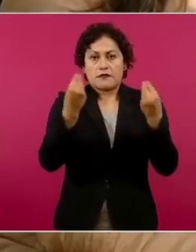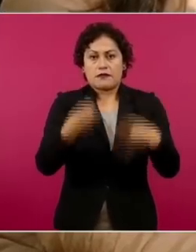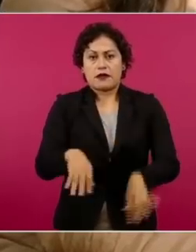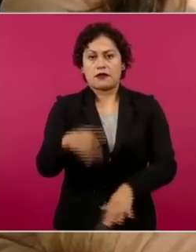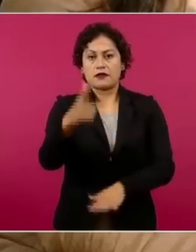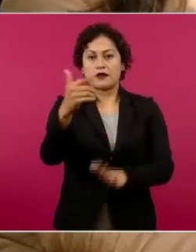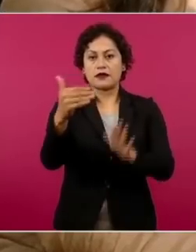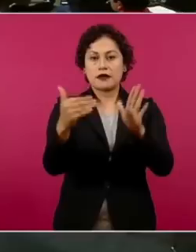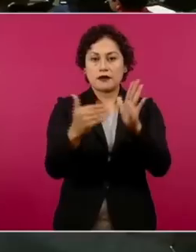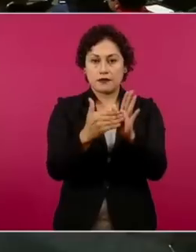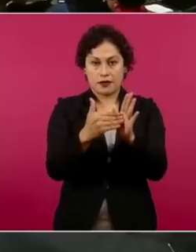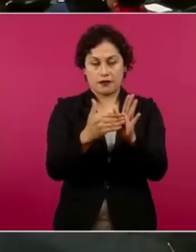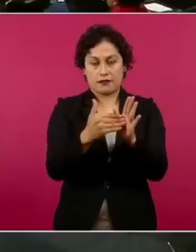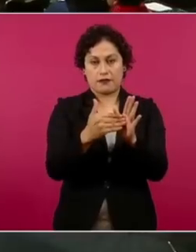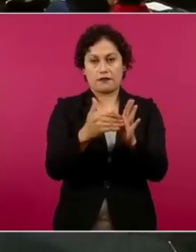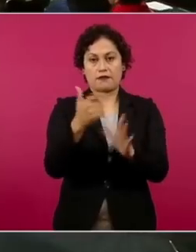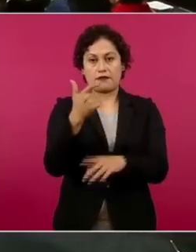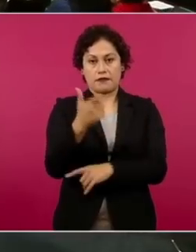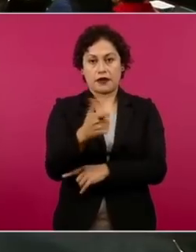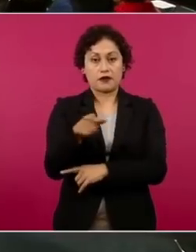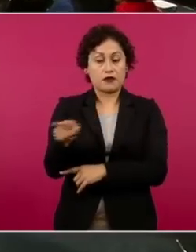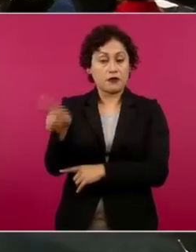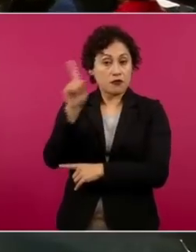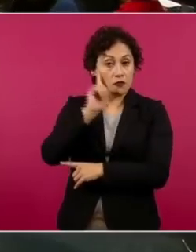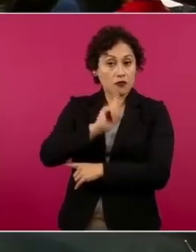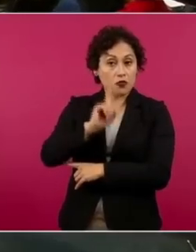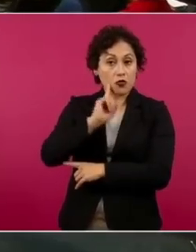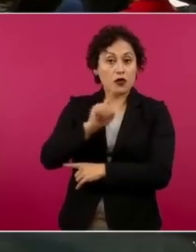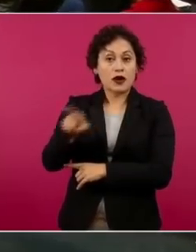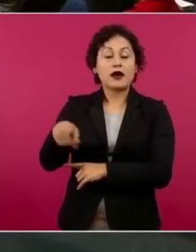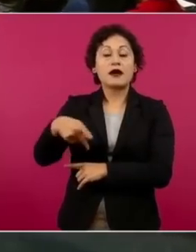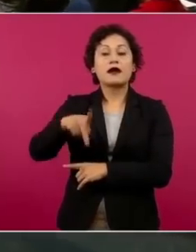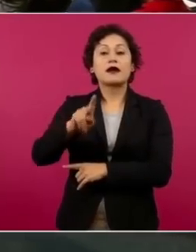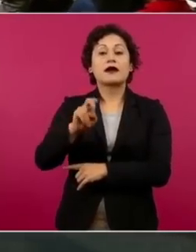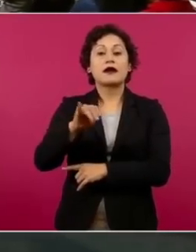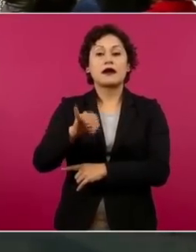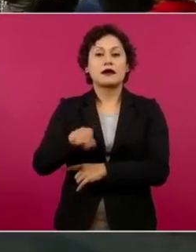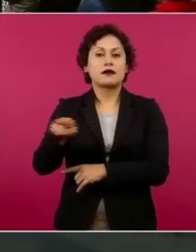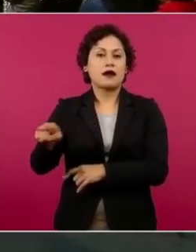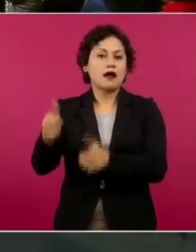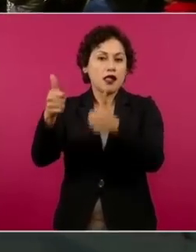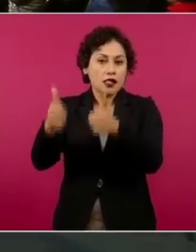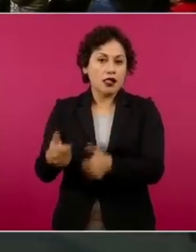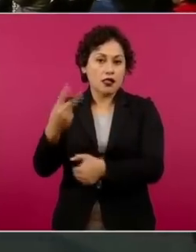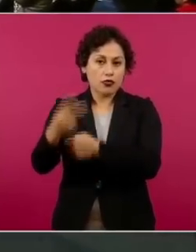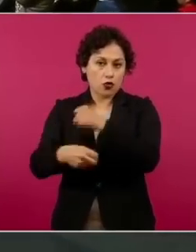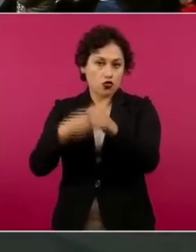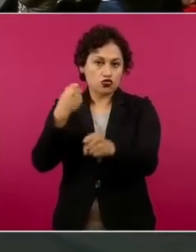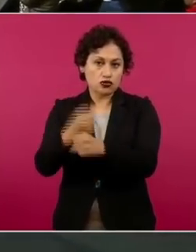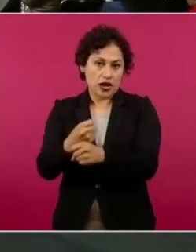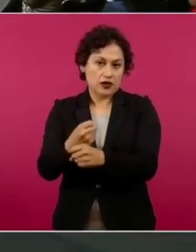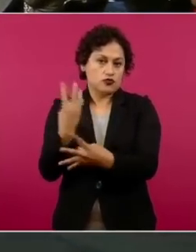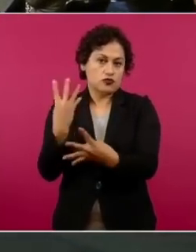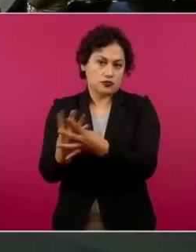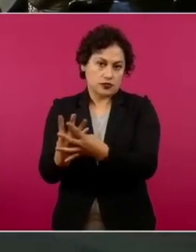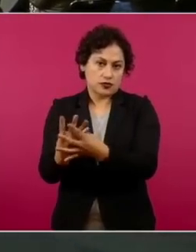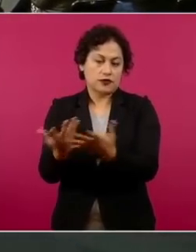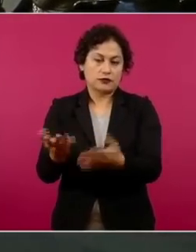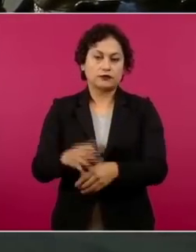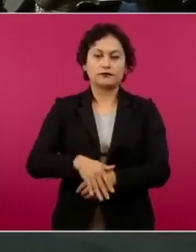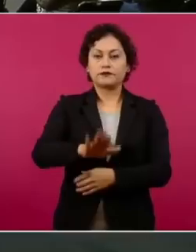Y esa joven, Kenia Hernández, lleva dos años ahí Vamos viéndolo, vamos viéndolo